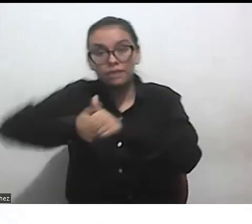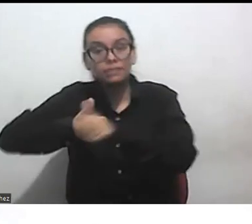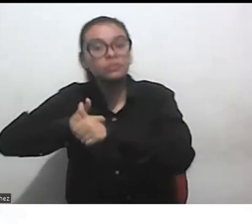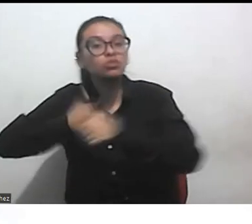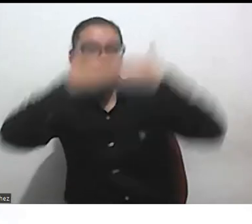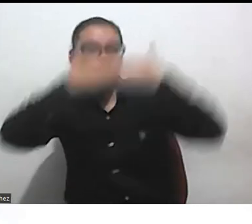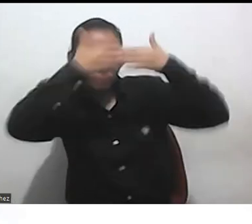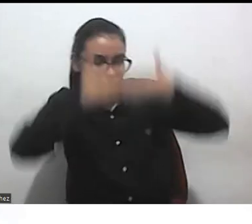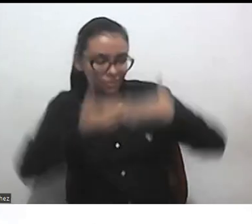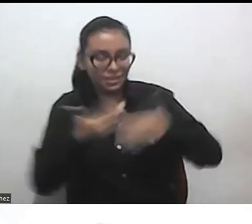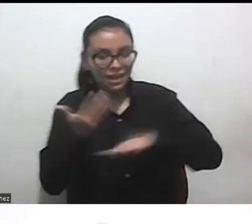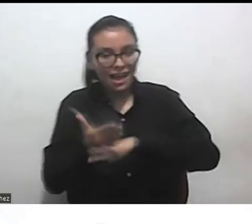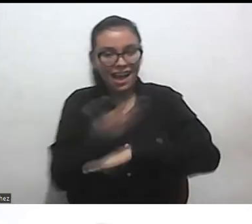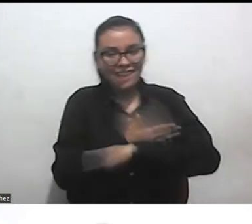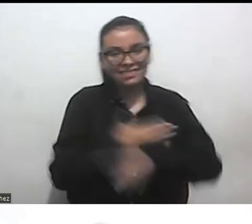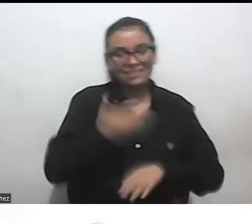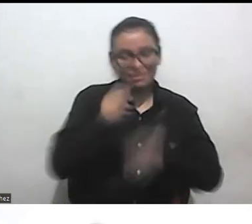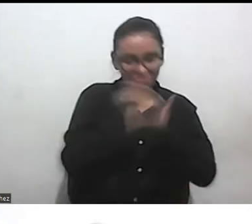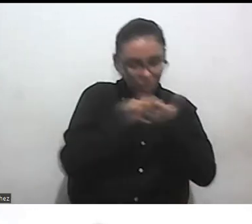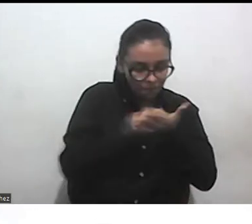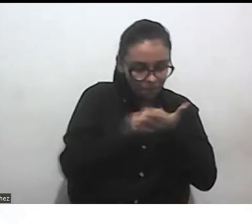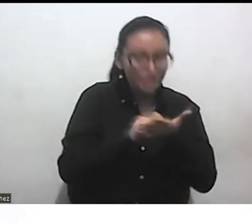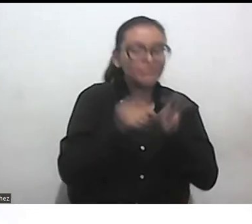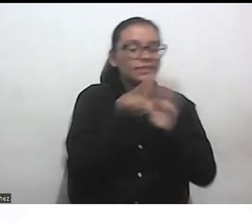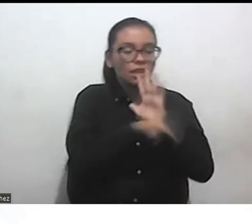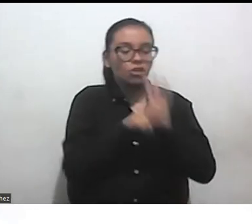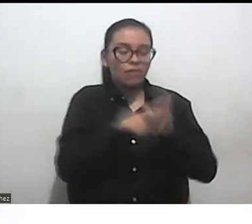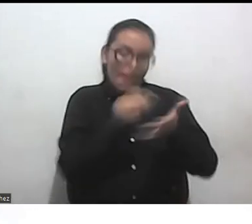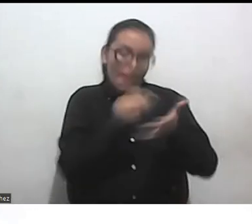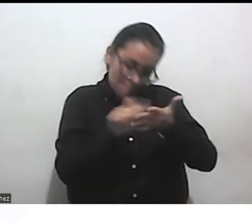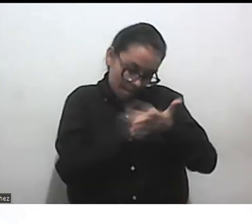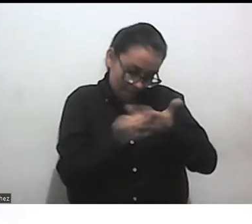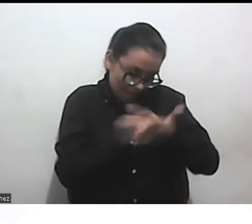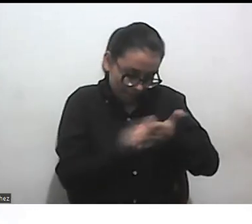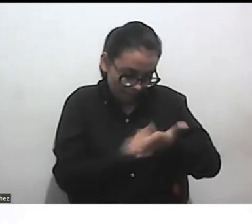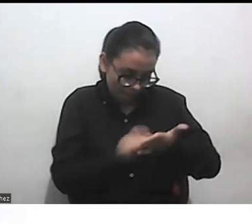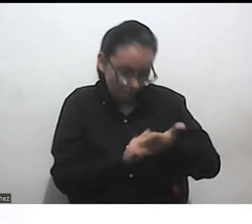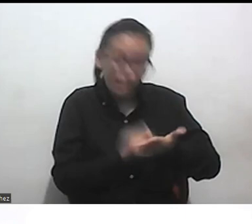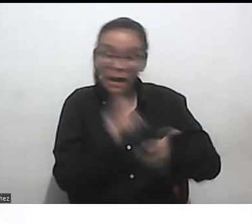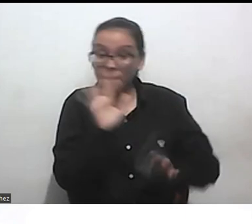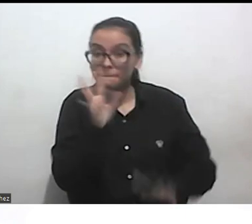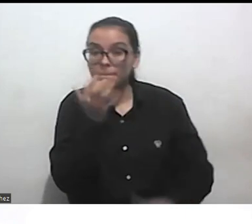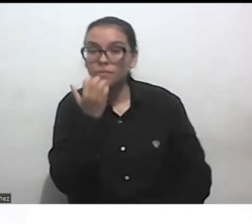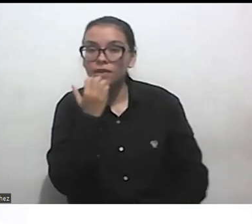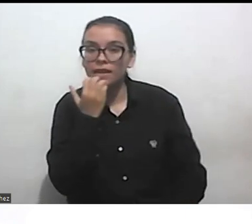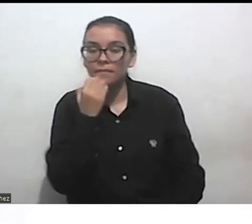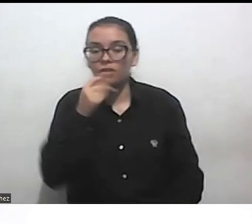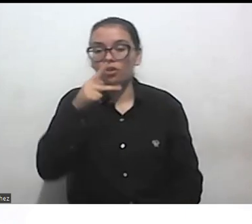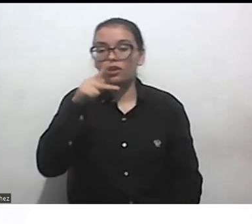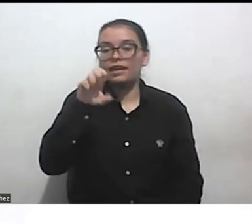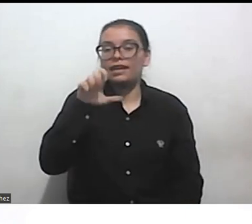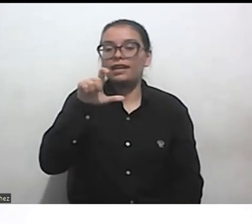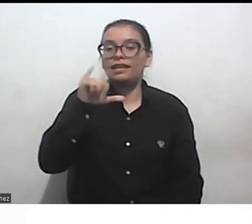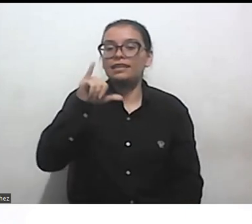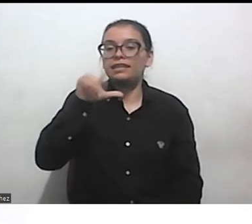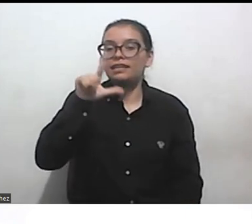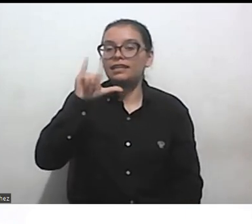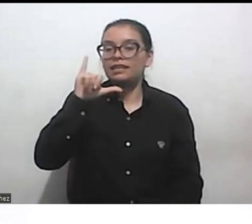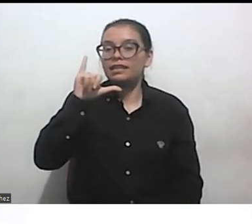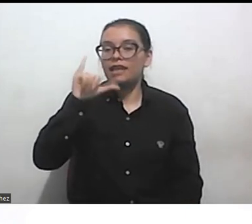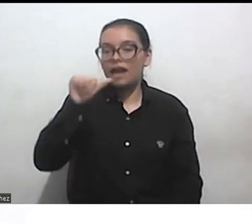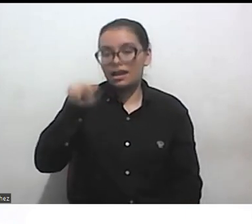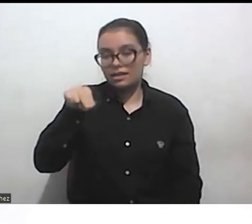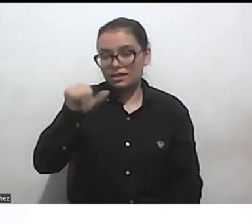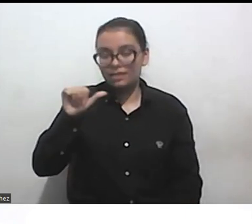escrito y ya han teorizado al respecto por ejemplo Keiliane de Lima Bandeira y Camila da